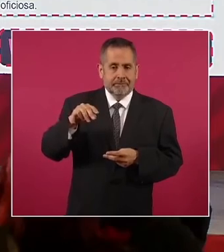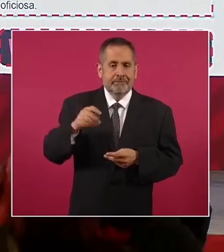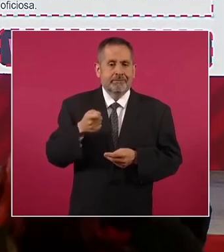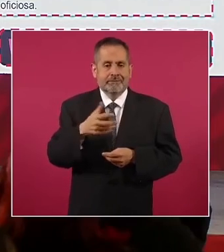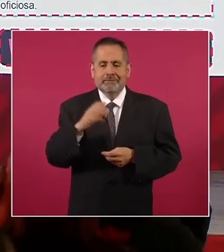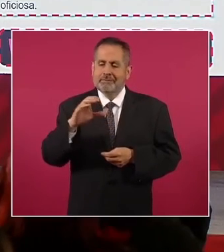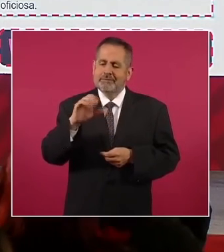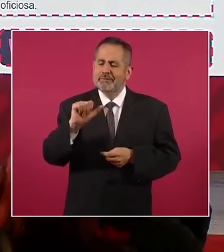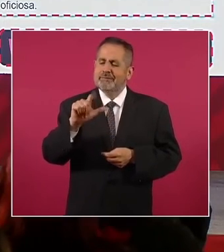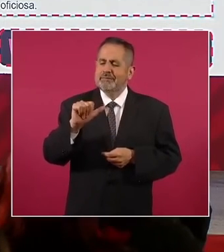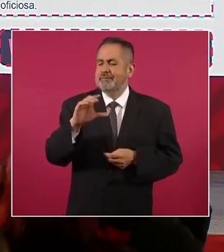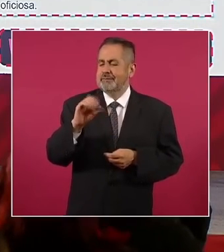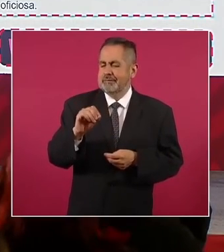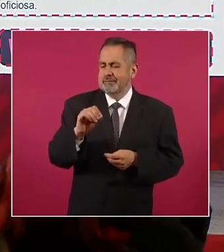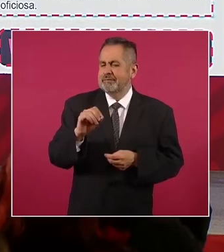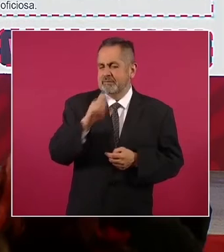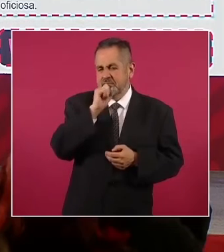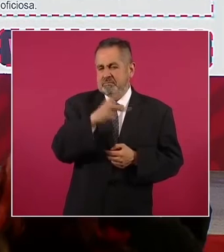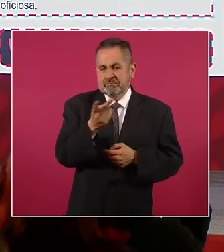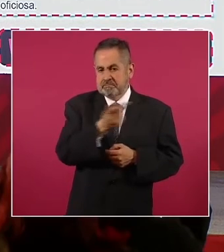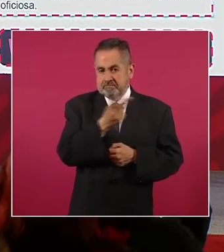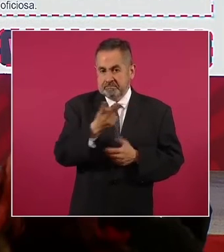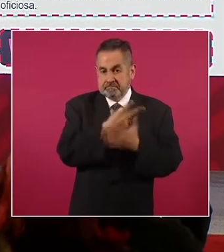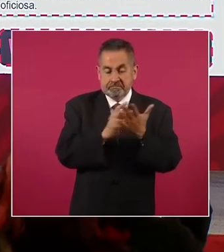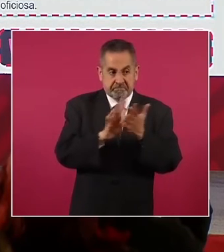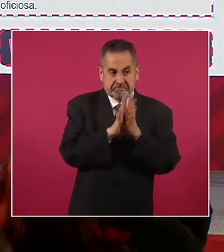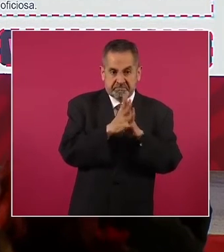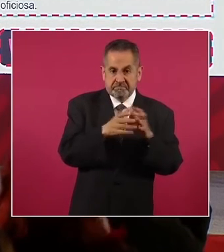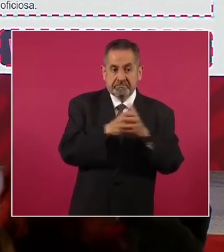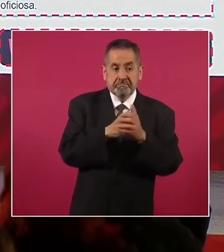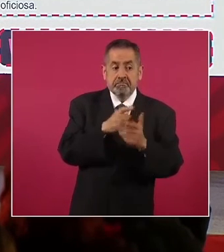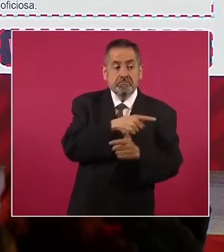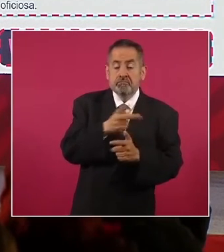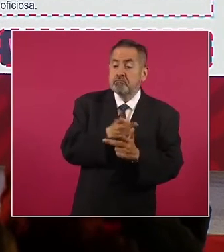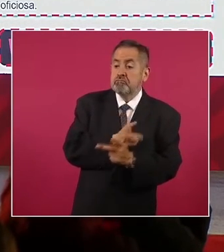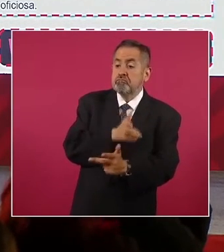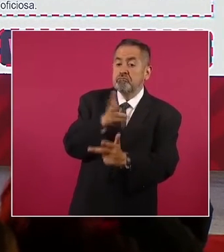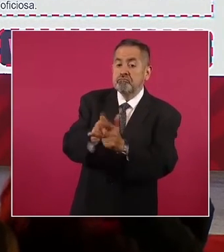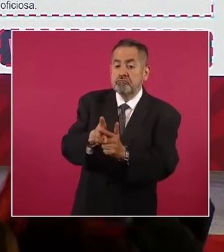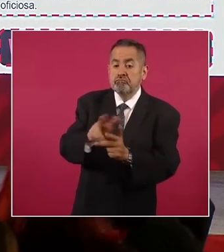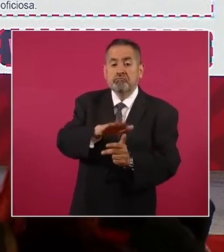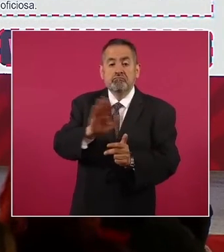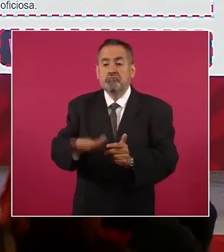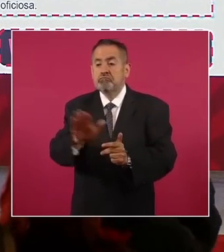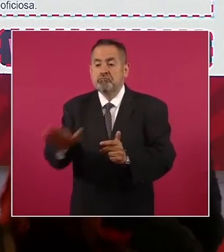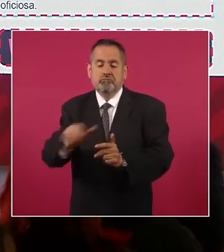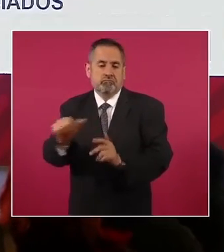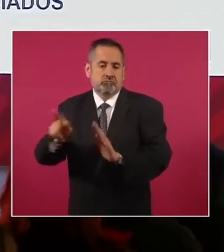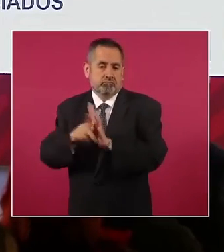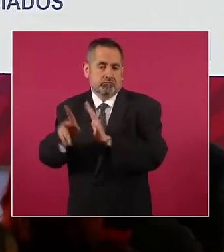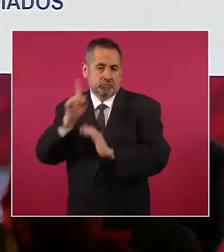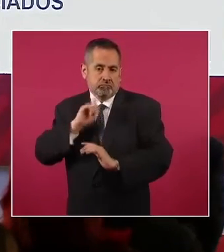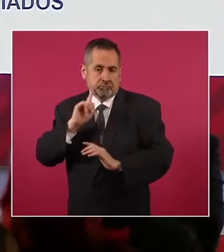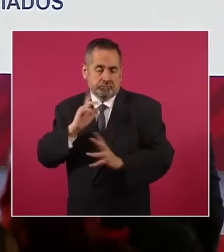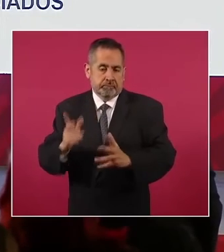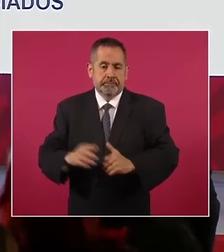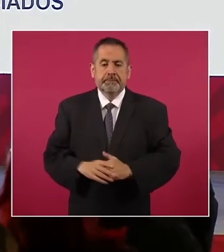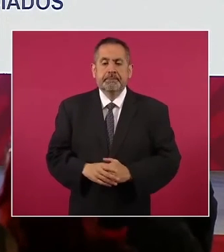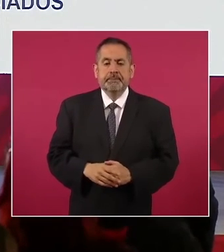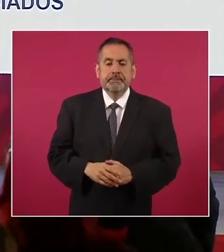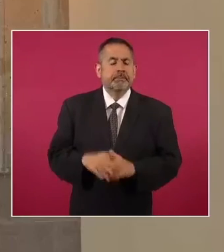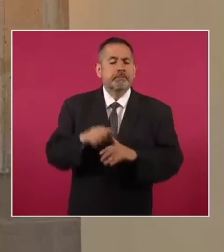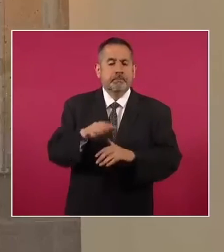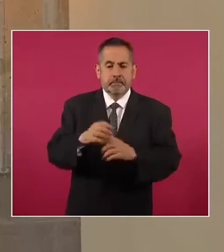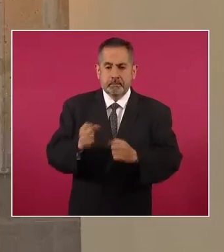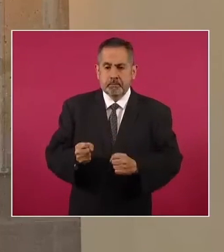quienes también tuvieron participación en el homicidio de estas dos periodistas. Siguiente. En cuanto